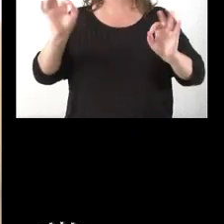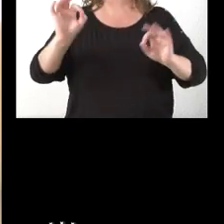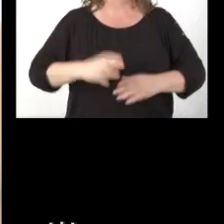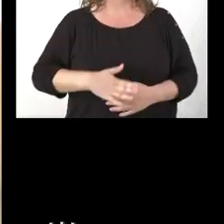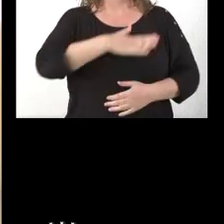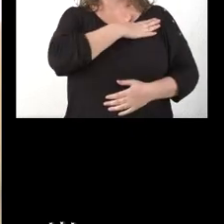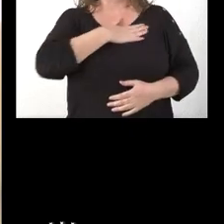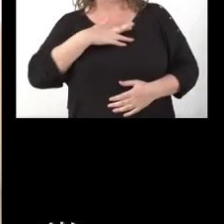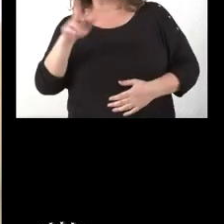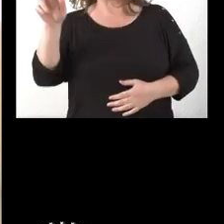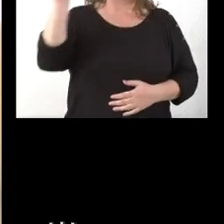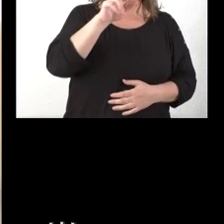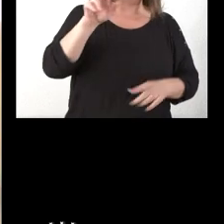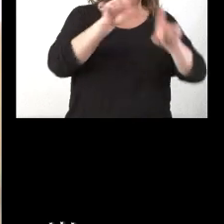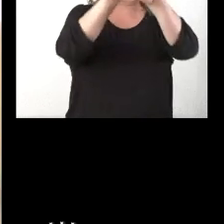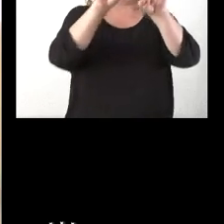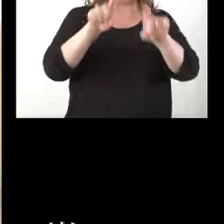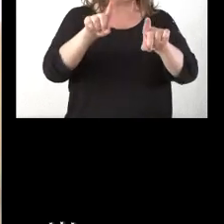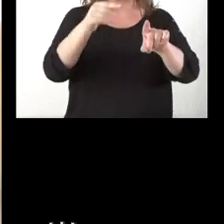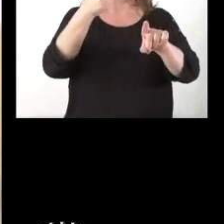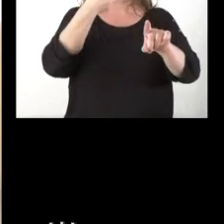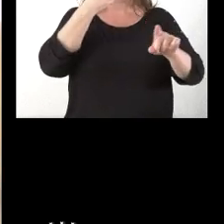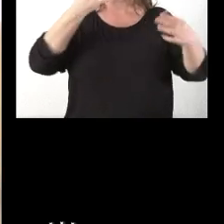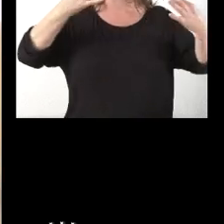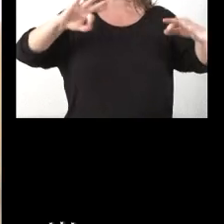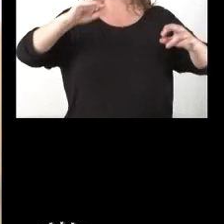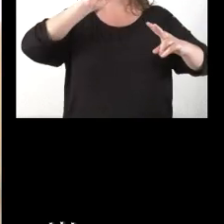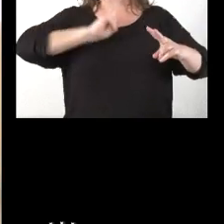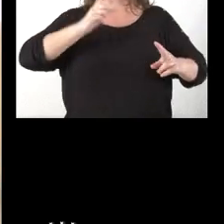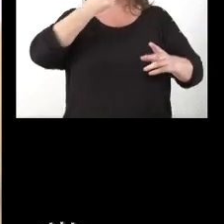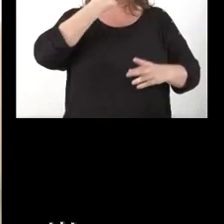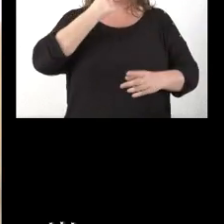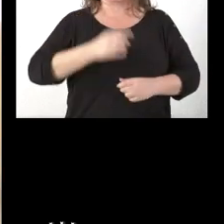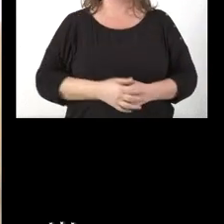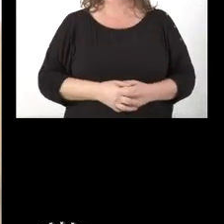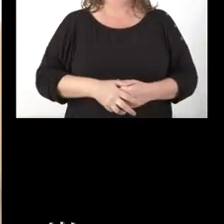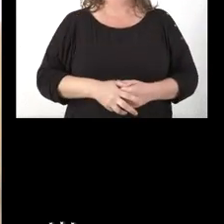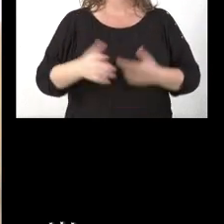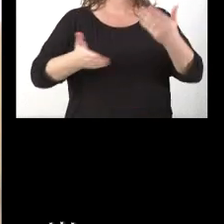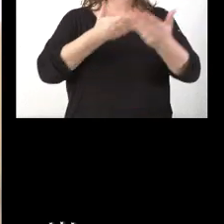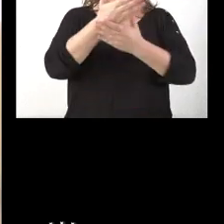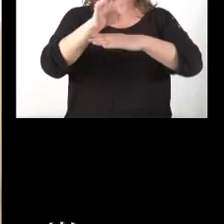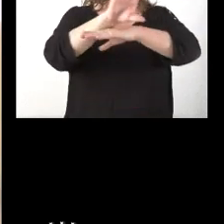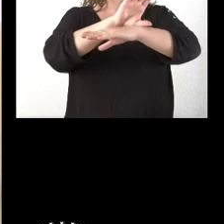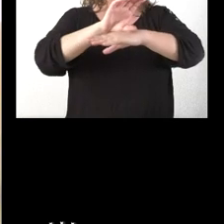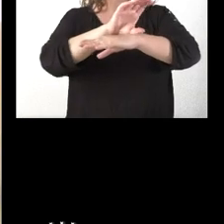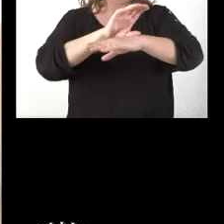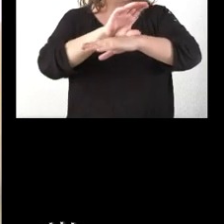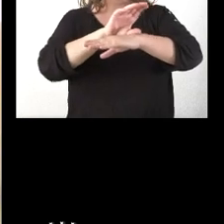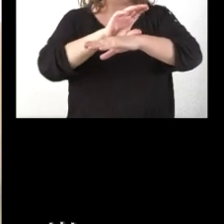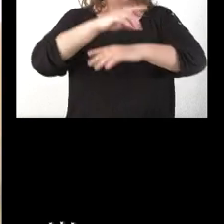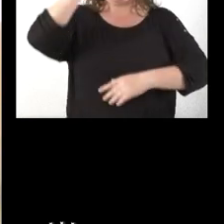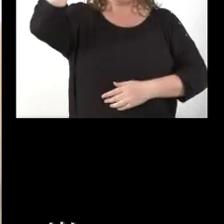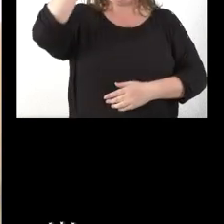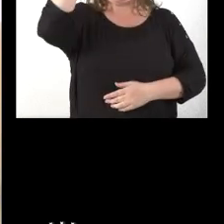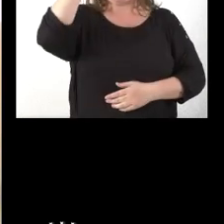reformular un poco la pregunta en unos términos quizá más sencillos de contestar, planteándole al consejero de Cultura